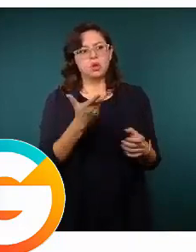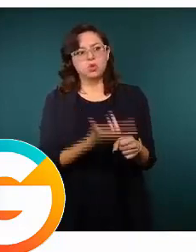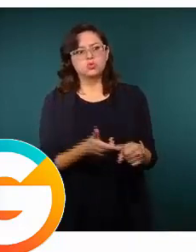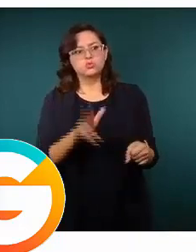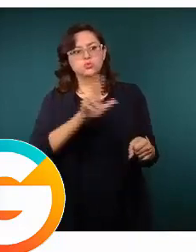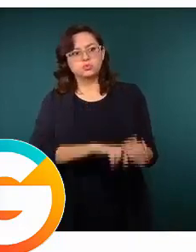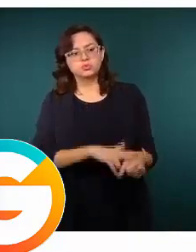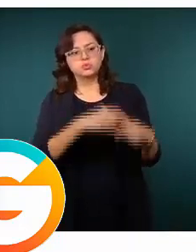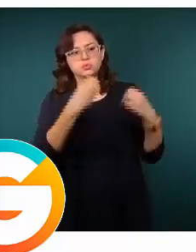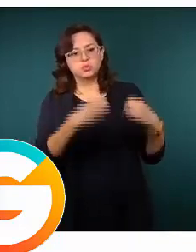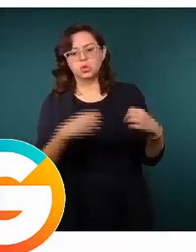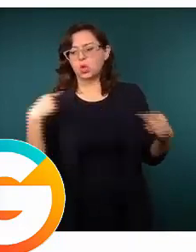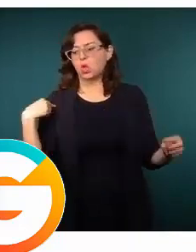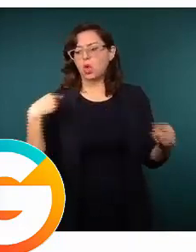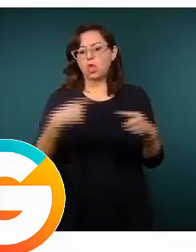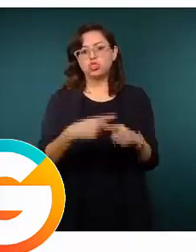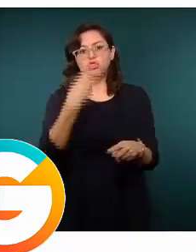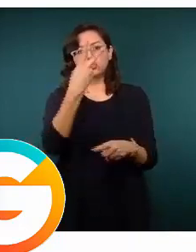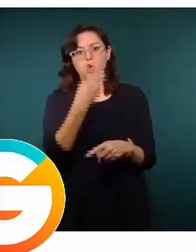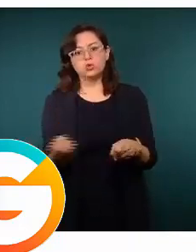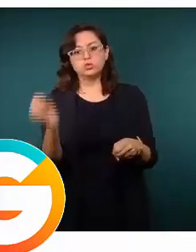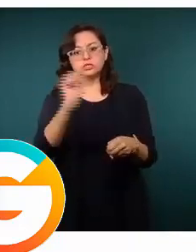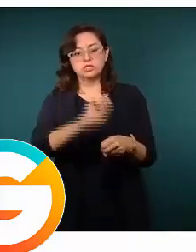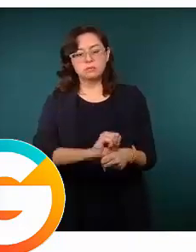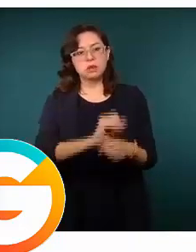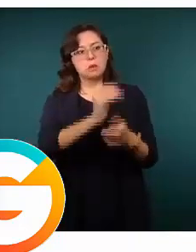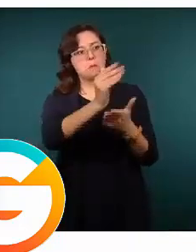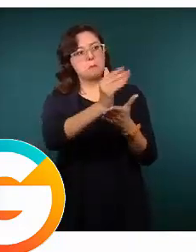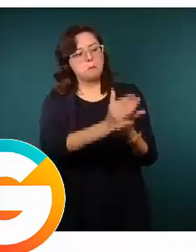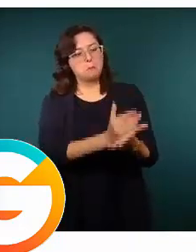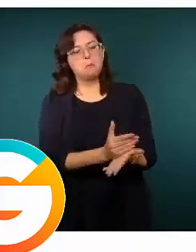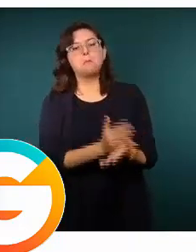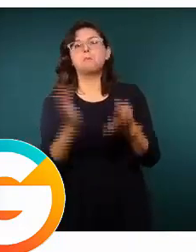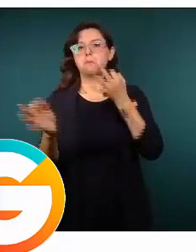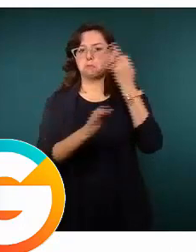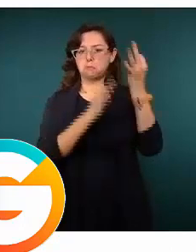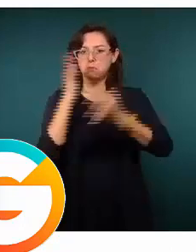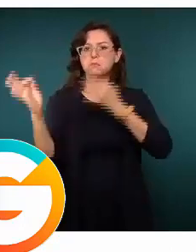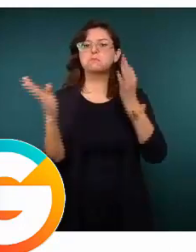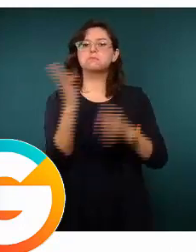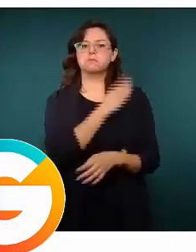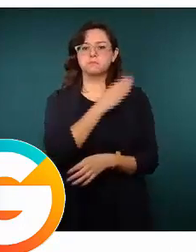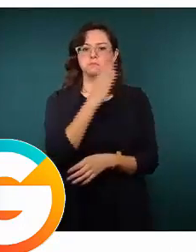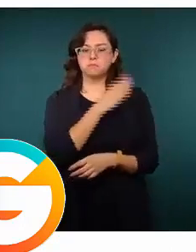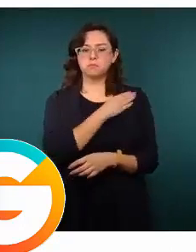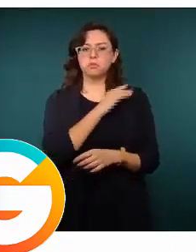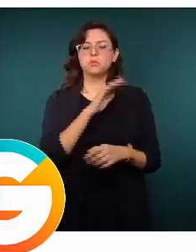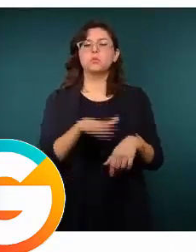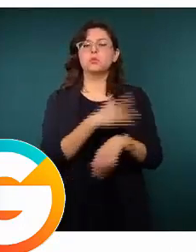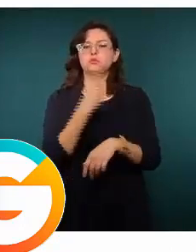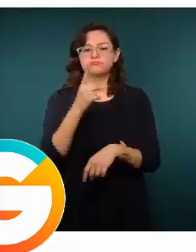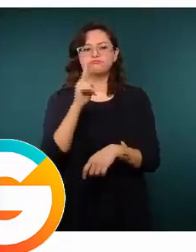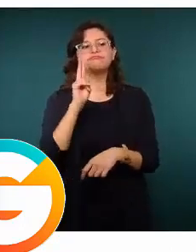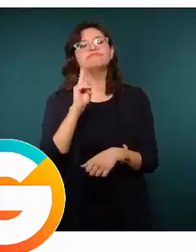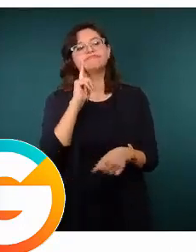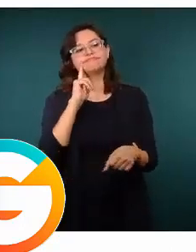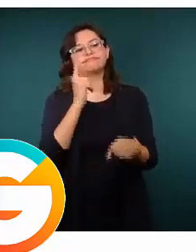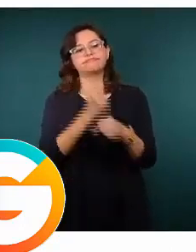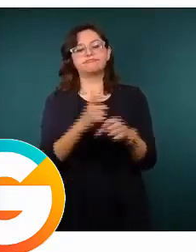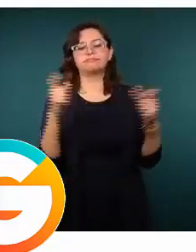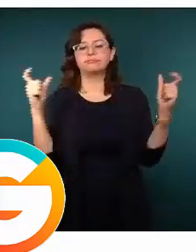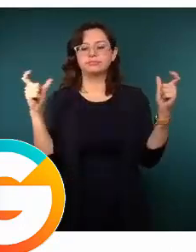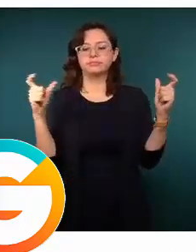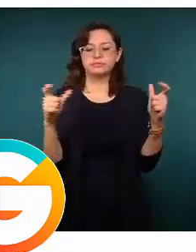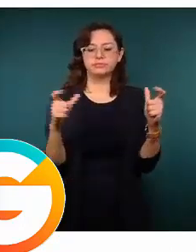hospitalaria durante las últimas dos semanas, es una noticia buena, importante, porque vemos que esto va en bajada, y una